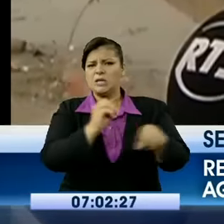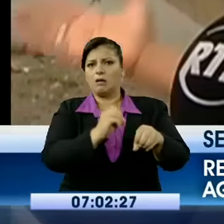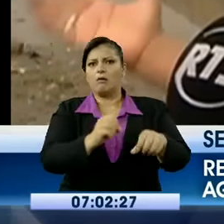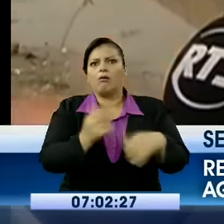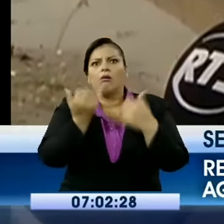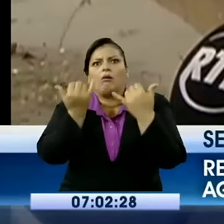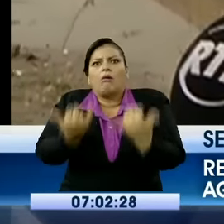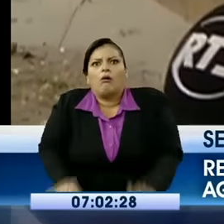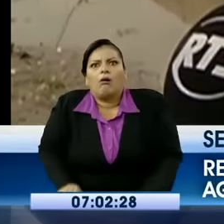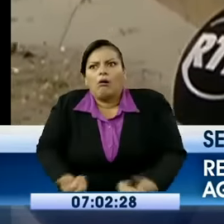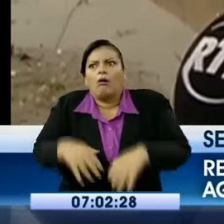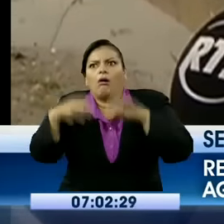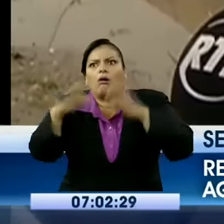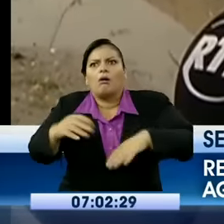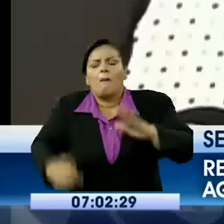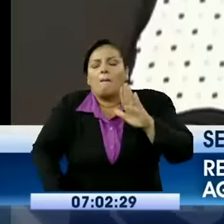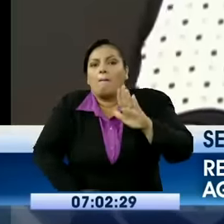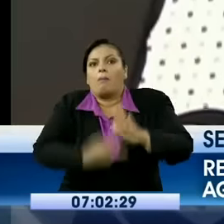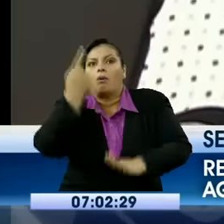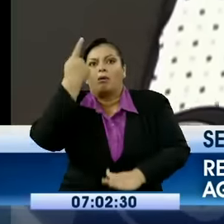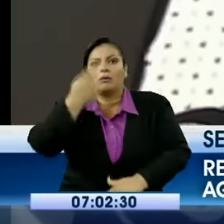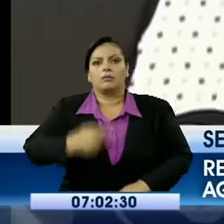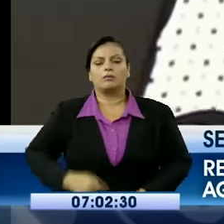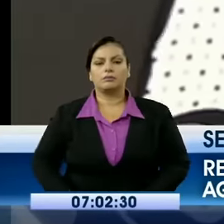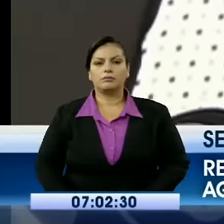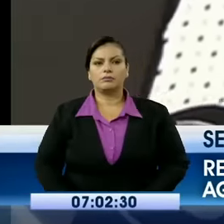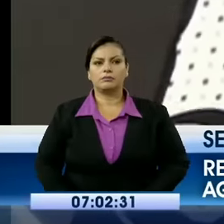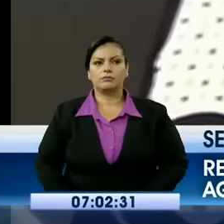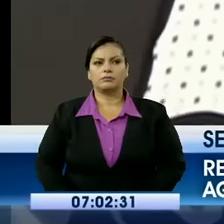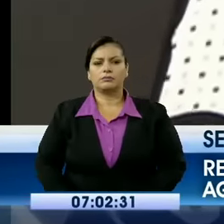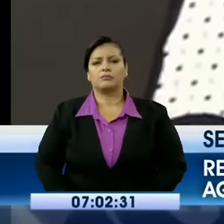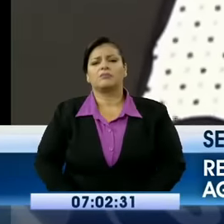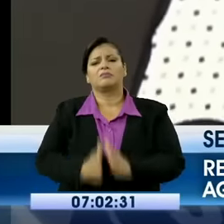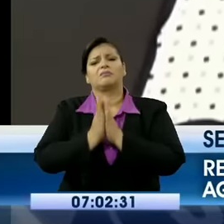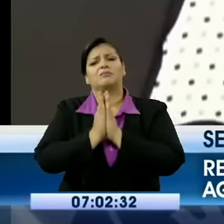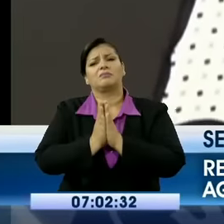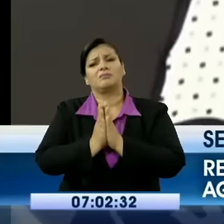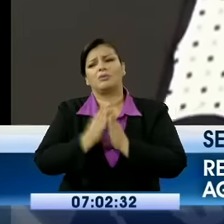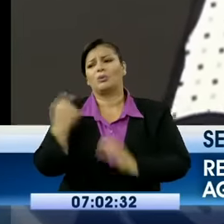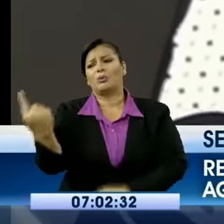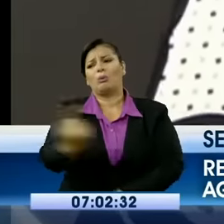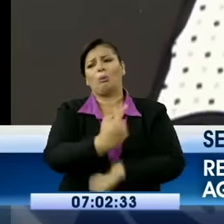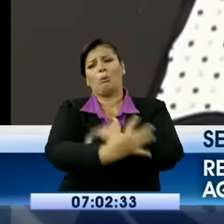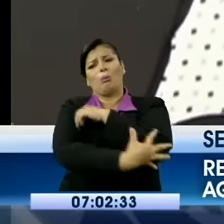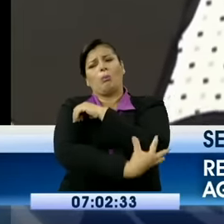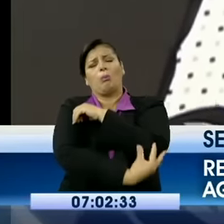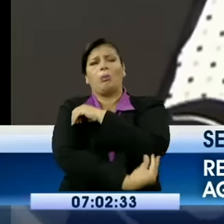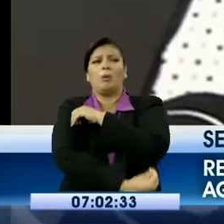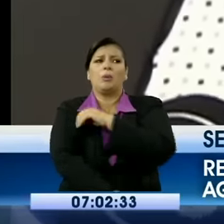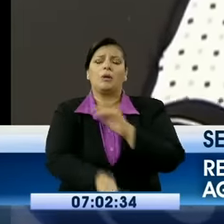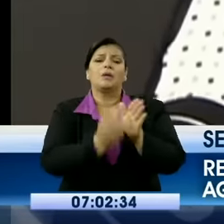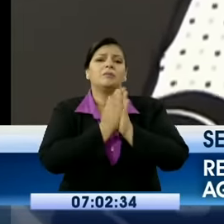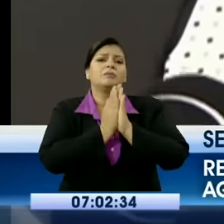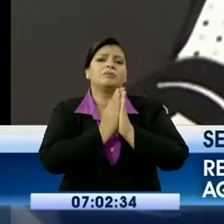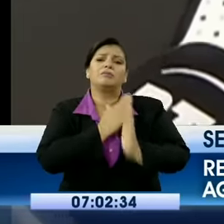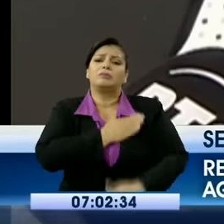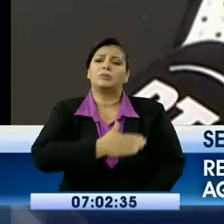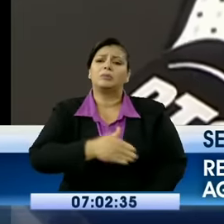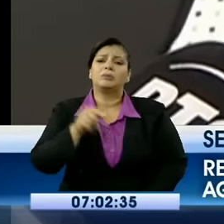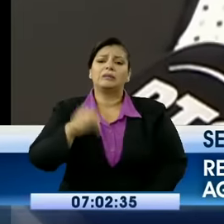Imagínense otras casas que están más o peor. Como gente pobre le pedimos que por favor nos ayuden con relleno o que nos ayuden con